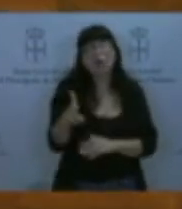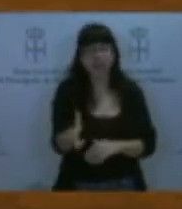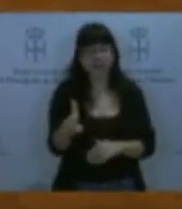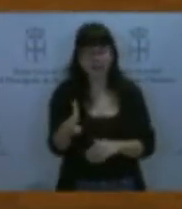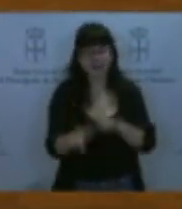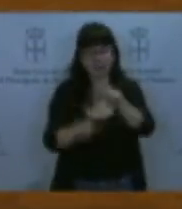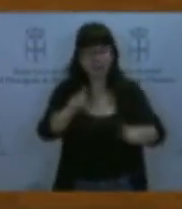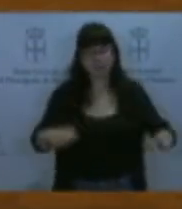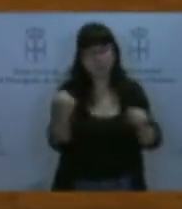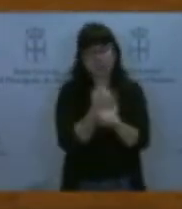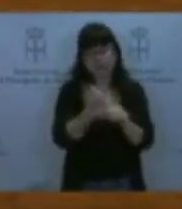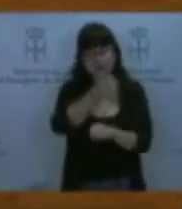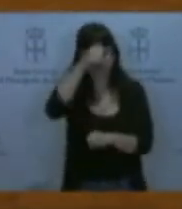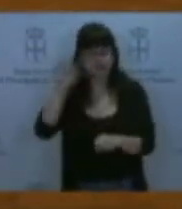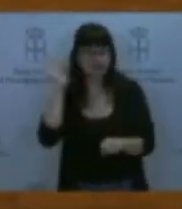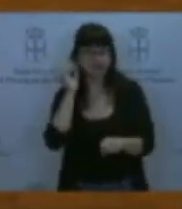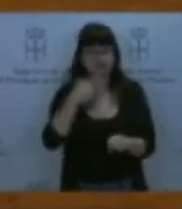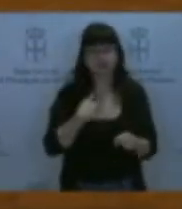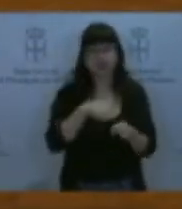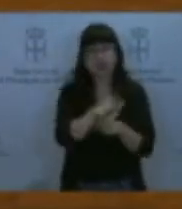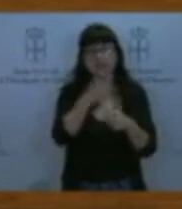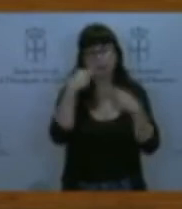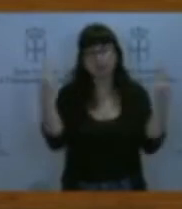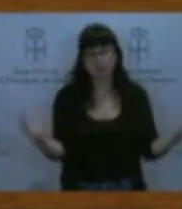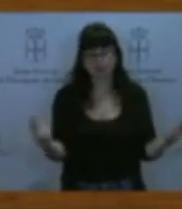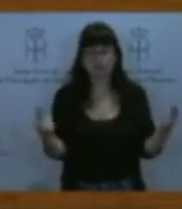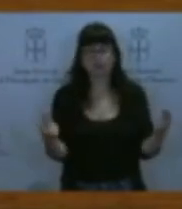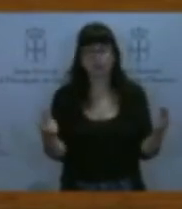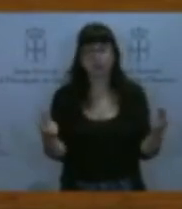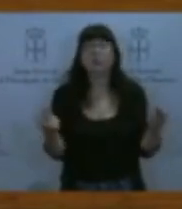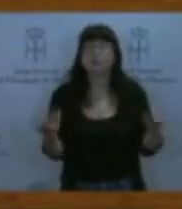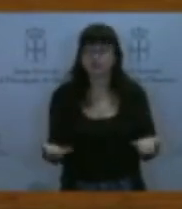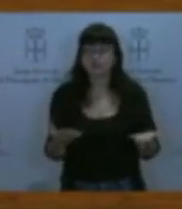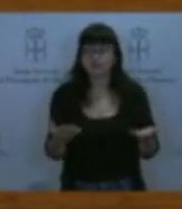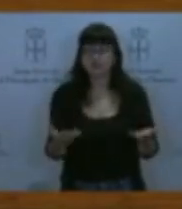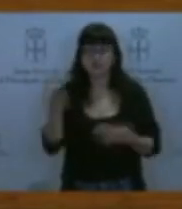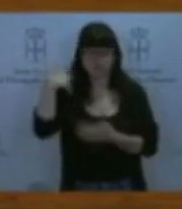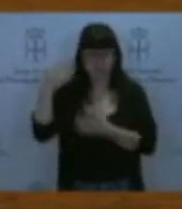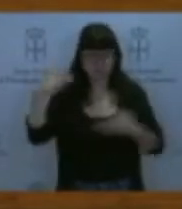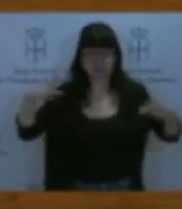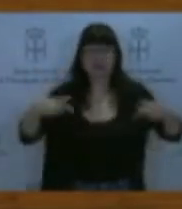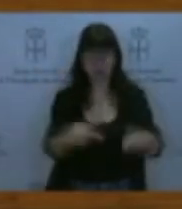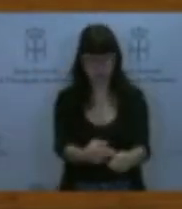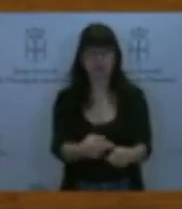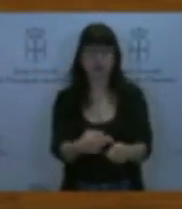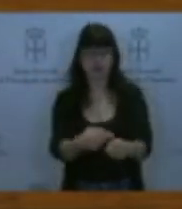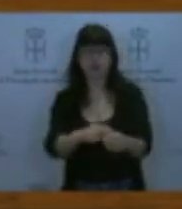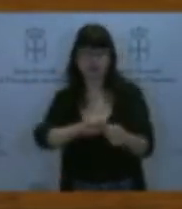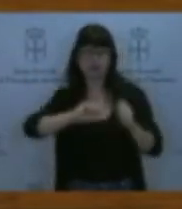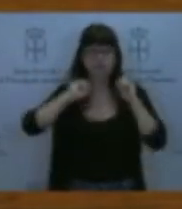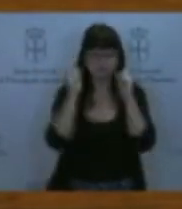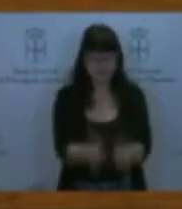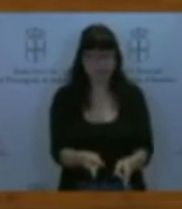unilateral, aplicada con los recortes por montera en un momento en el ciclo económico y también el ciclo político es diferente,